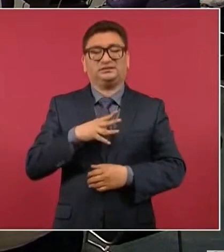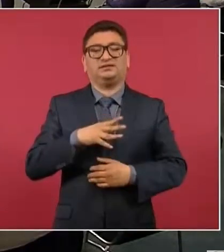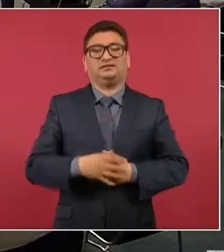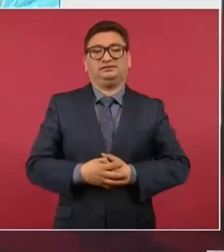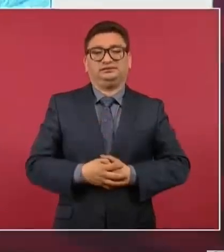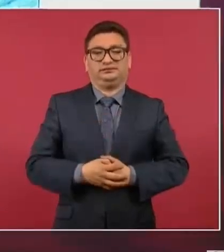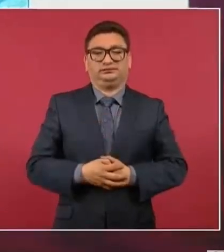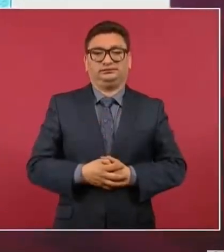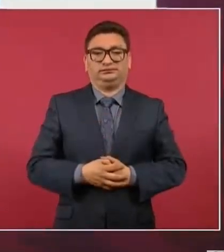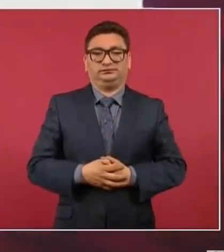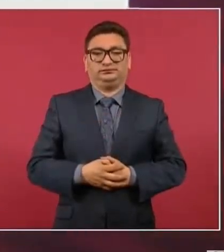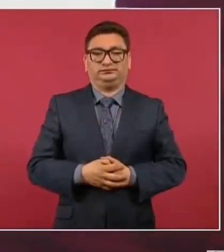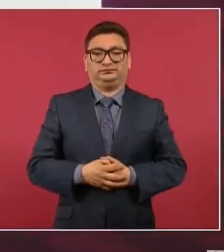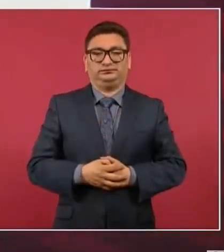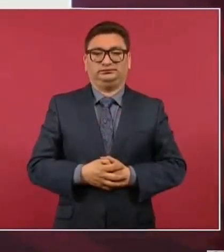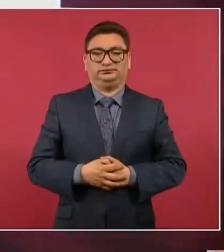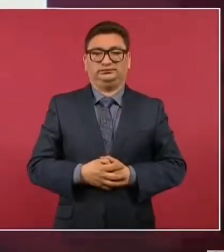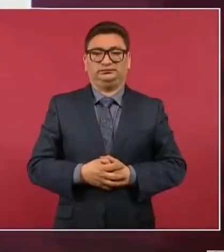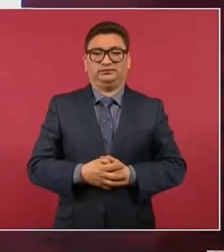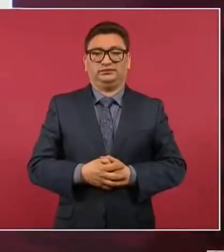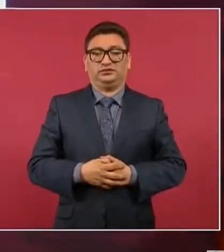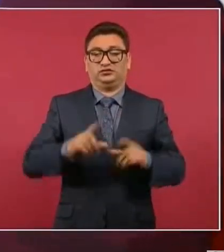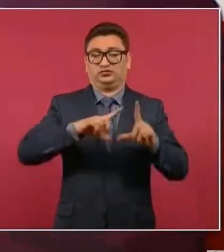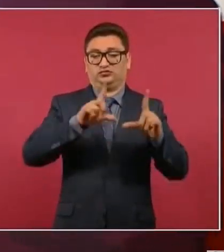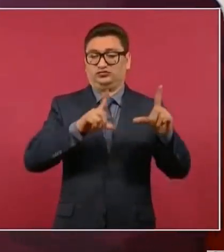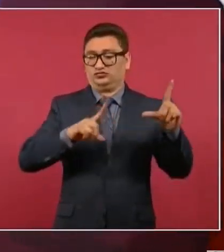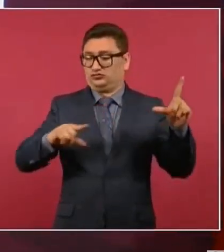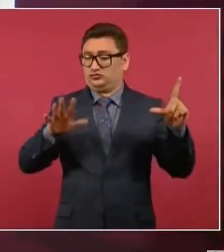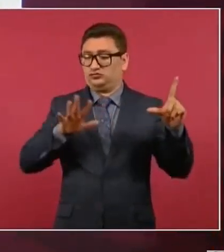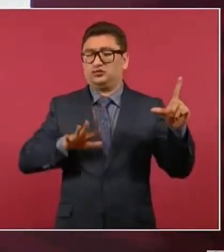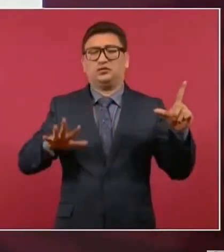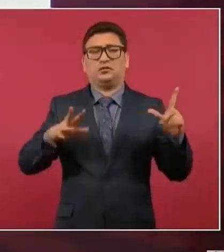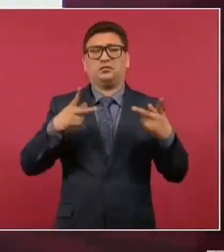no hay tanta población,